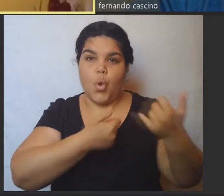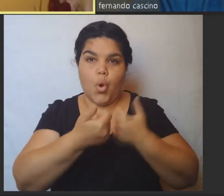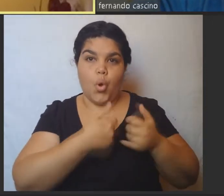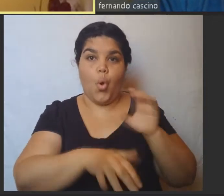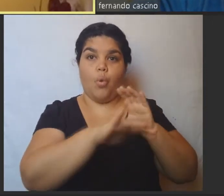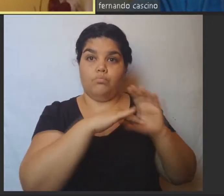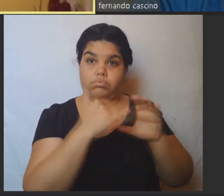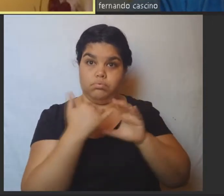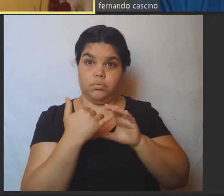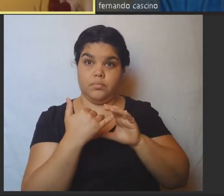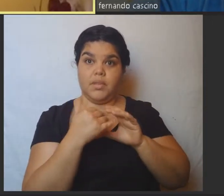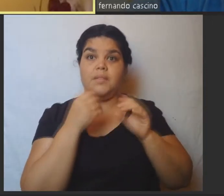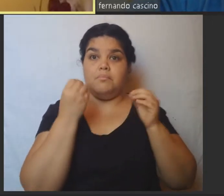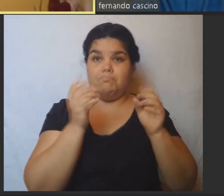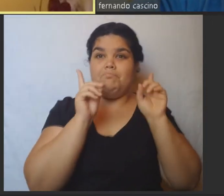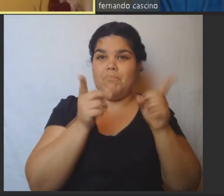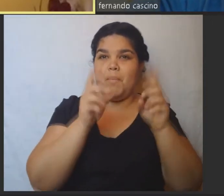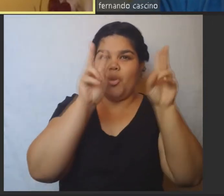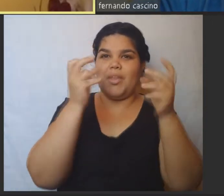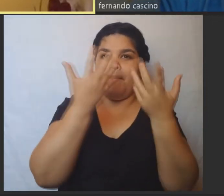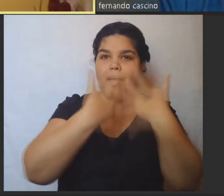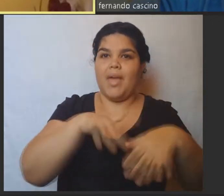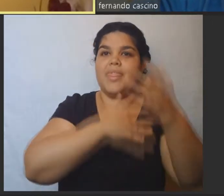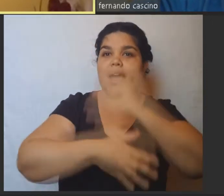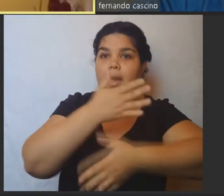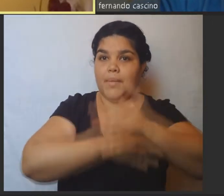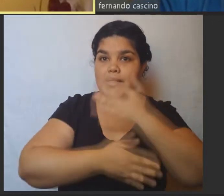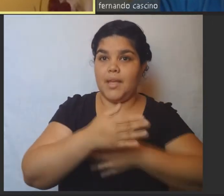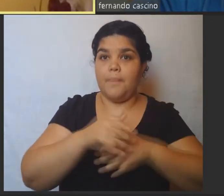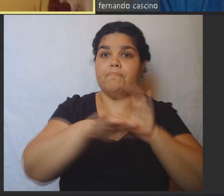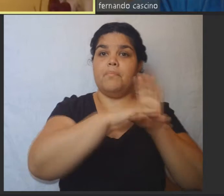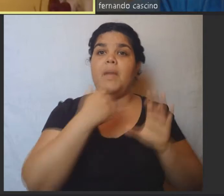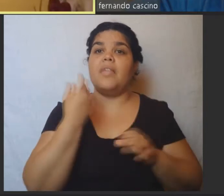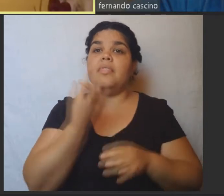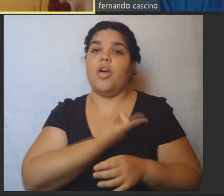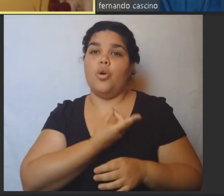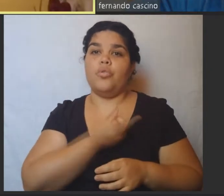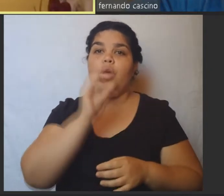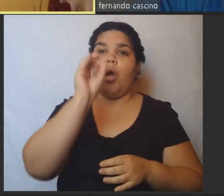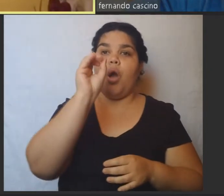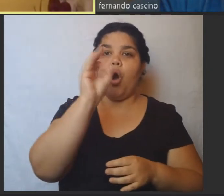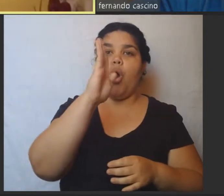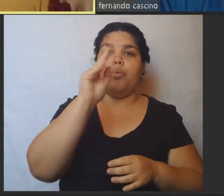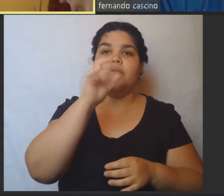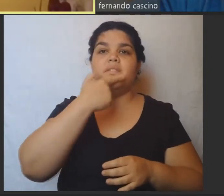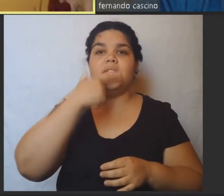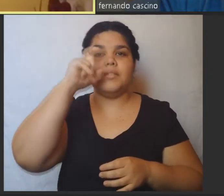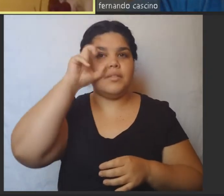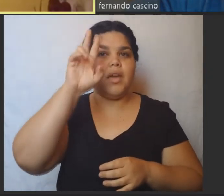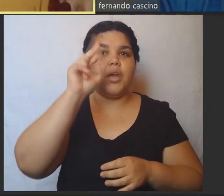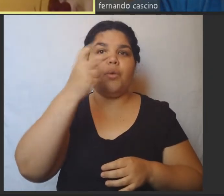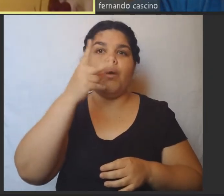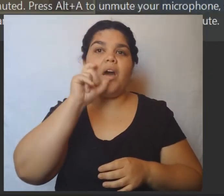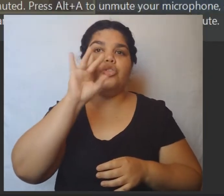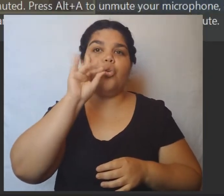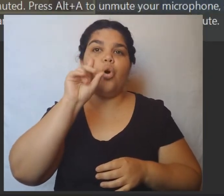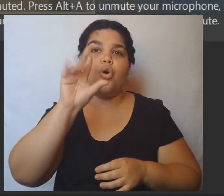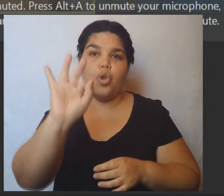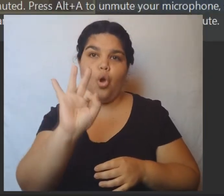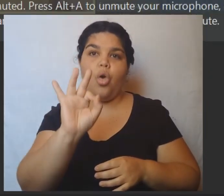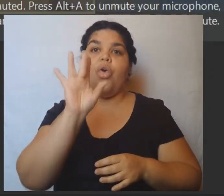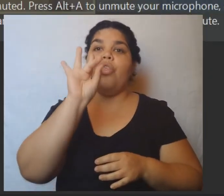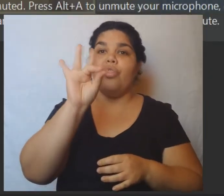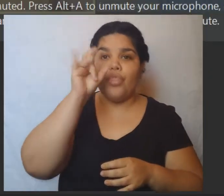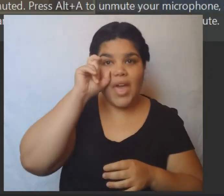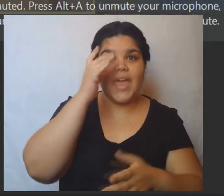contar en relación a la discapacidad obviamente y esto enviarlo a observatorio de discapacidad